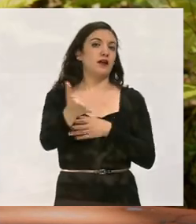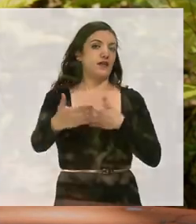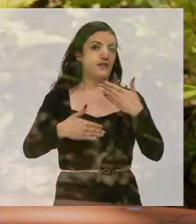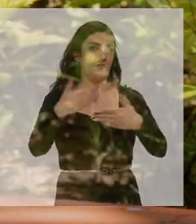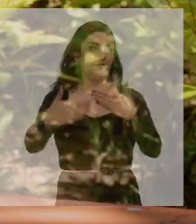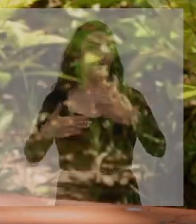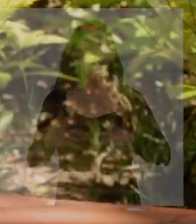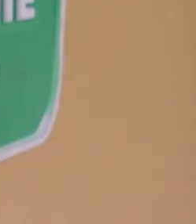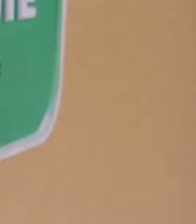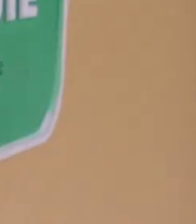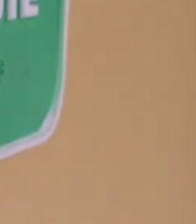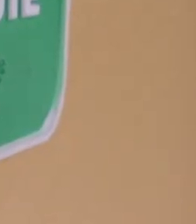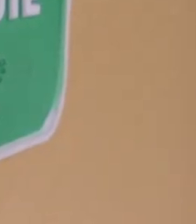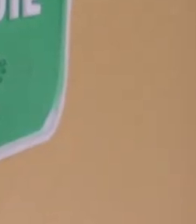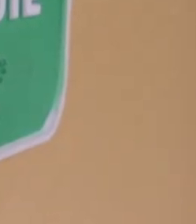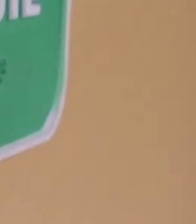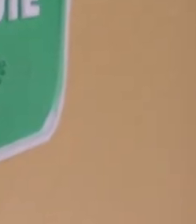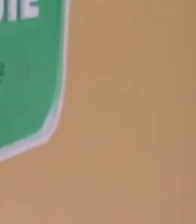salen adelante.